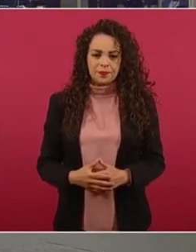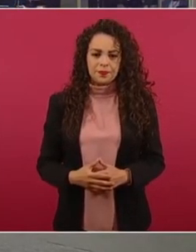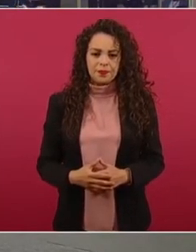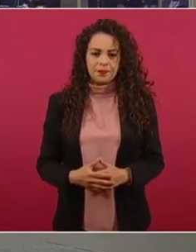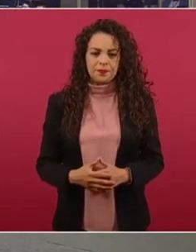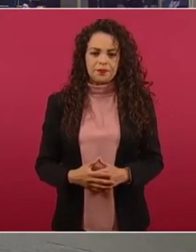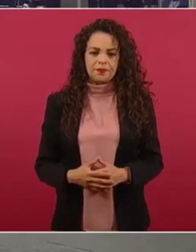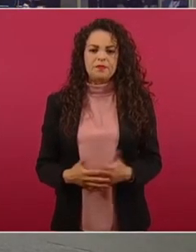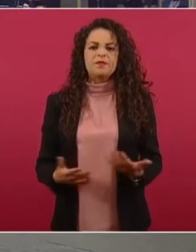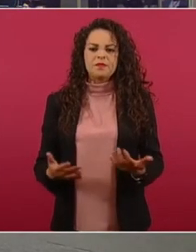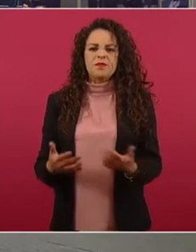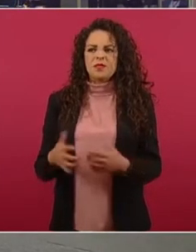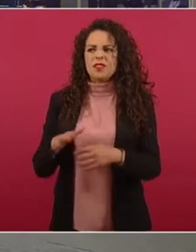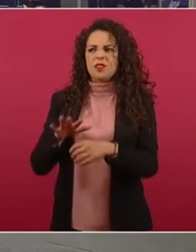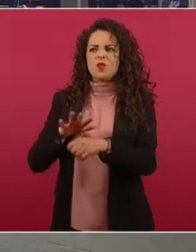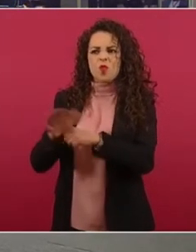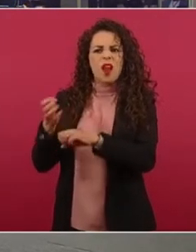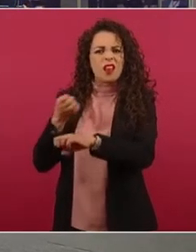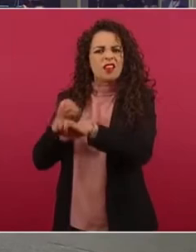¿Y de qué estado es?